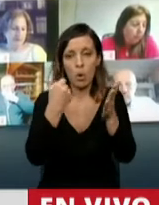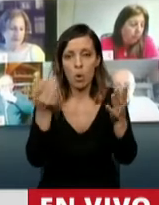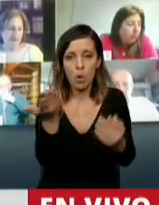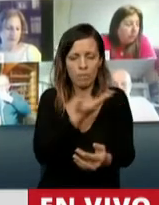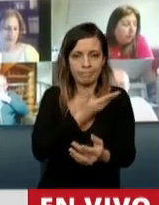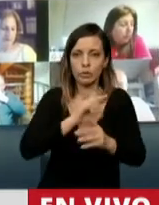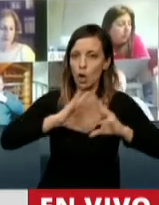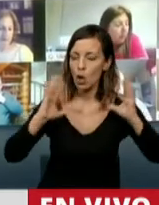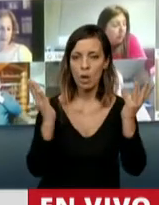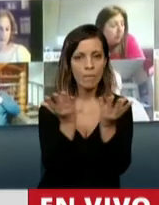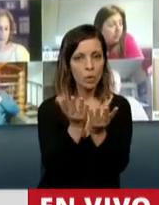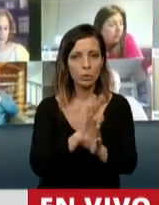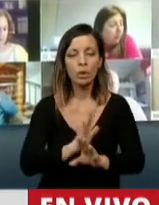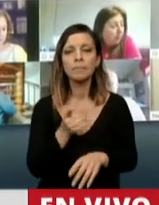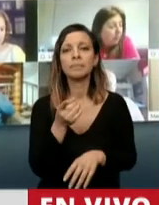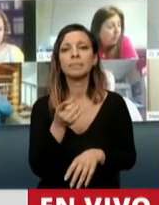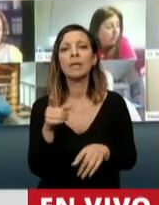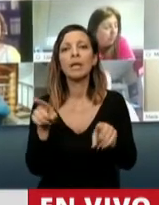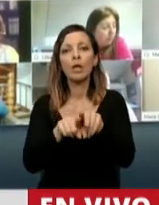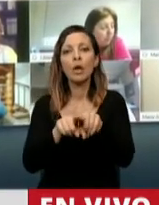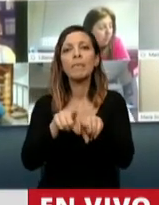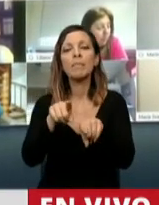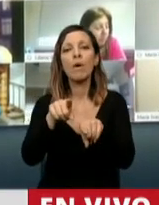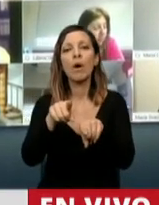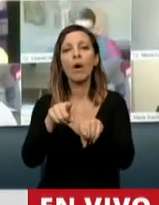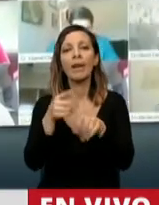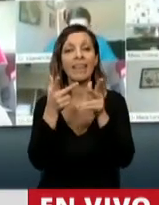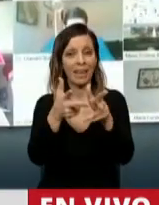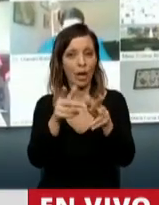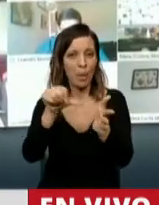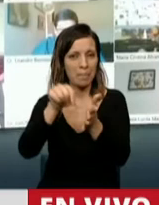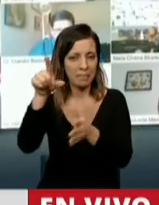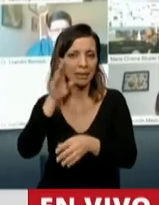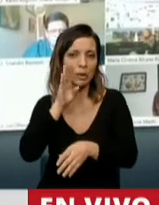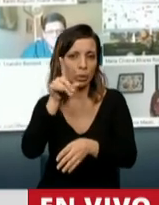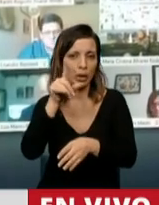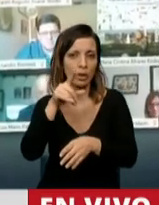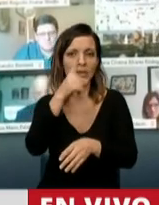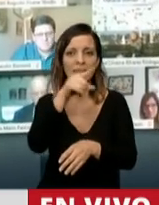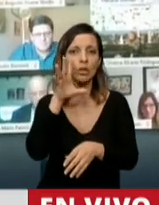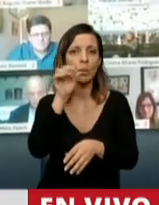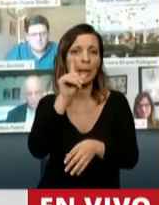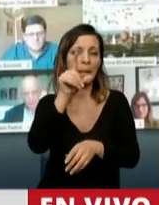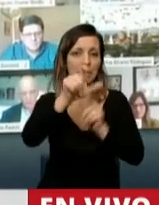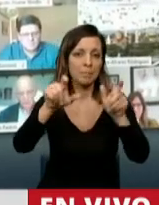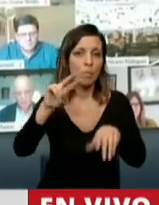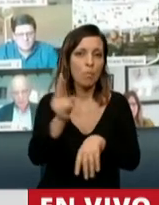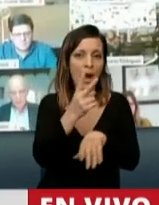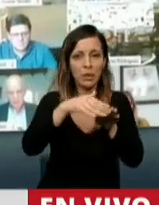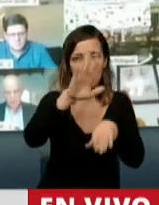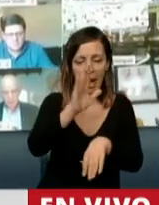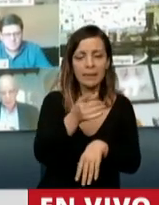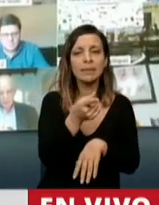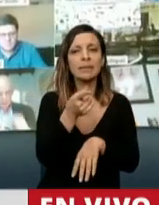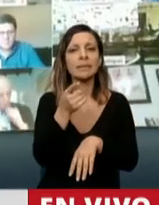todo el mundo que, como recién lo comentaban, en Estados Unidos más de 150.000 muertos y una